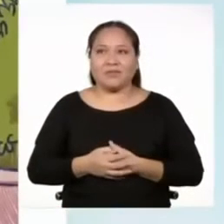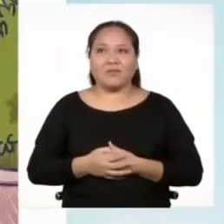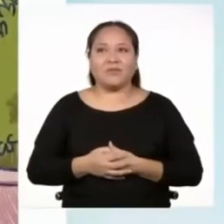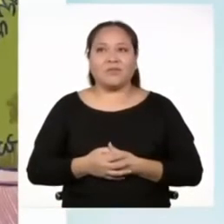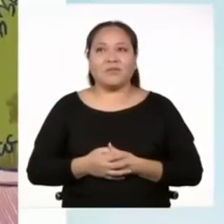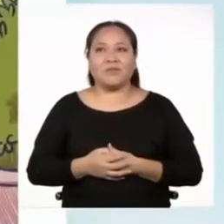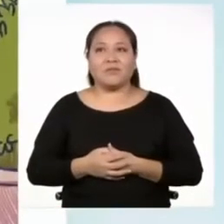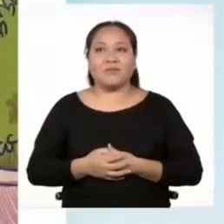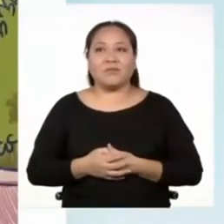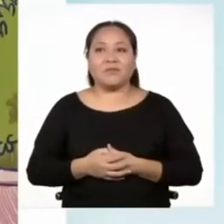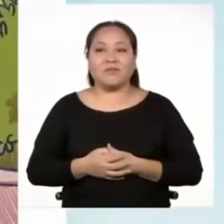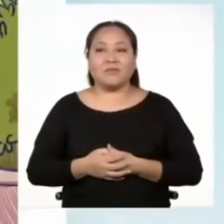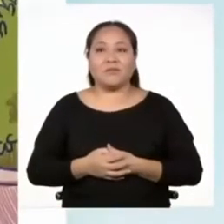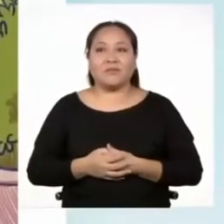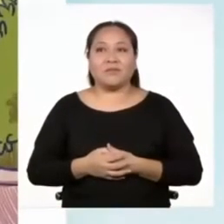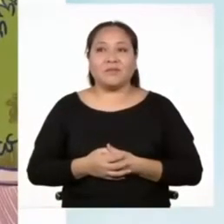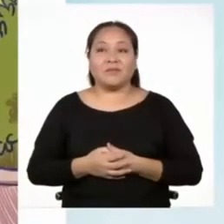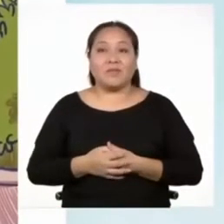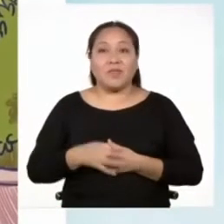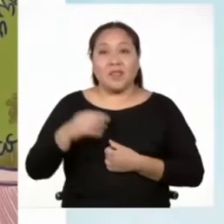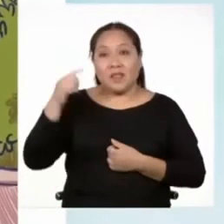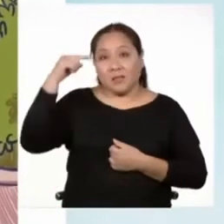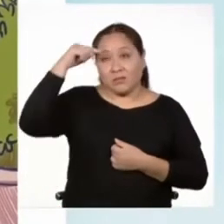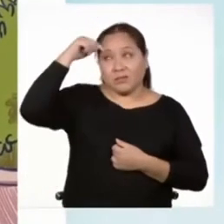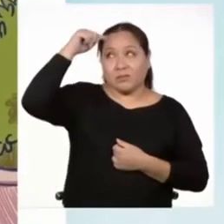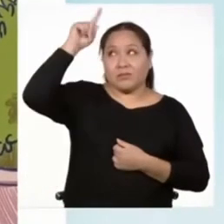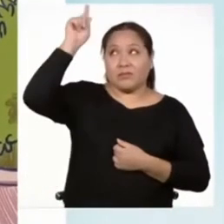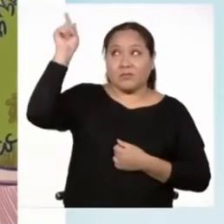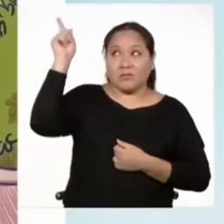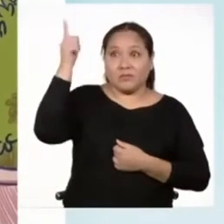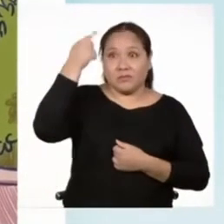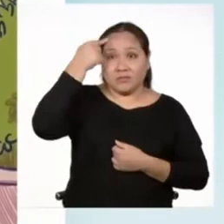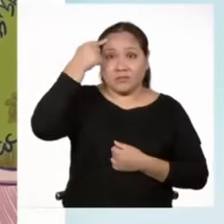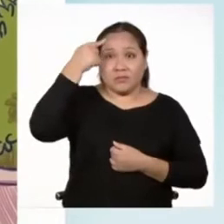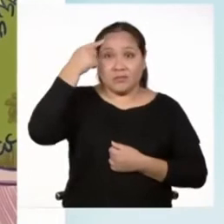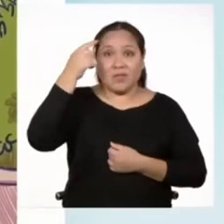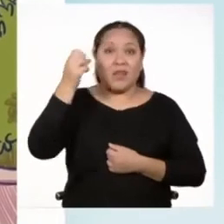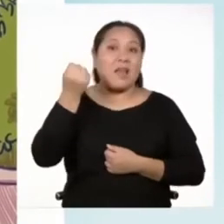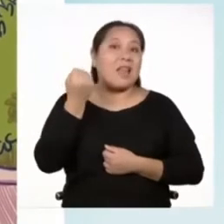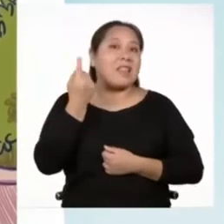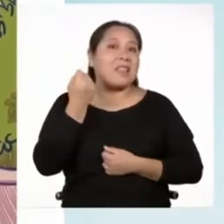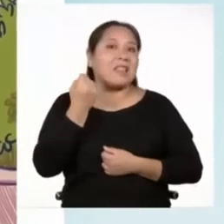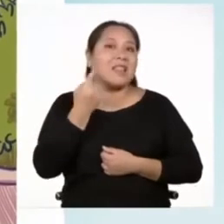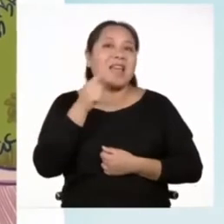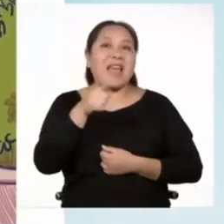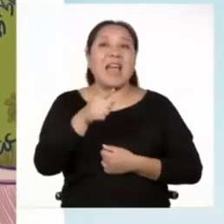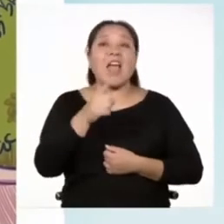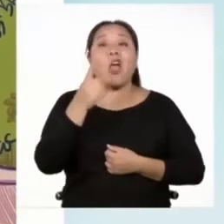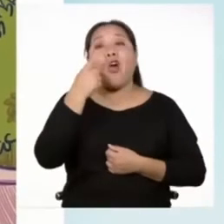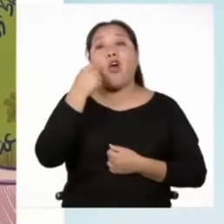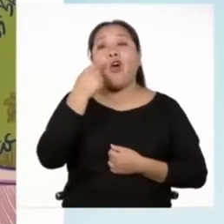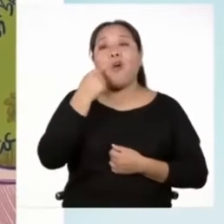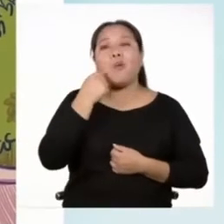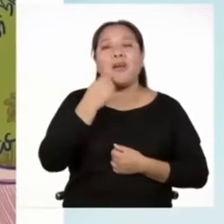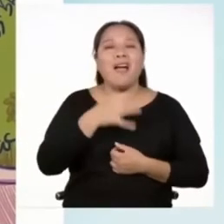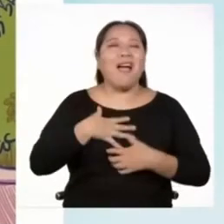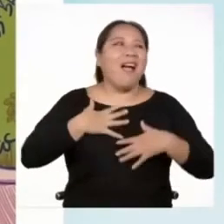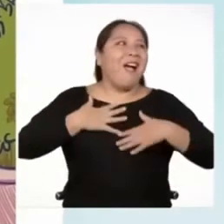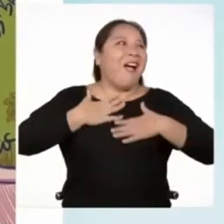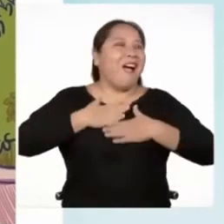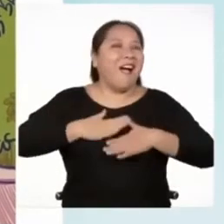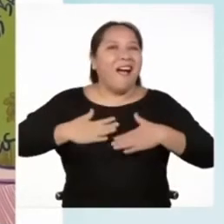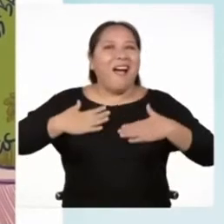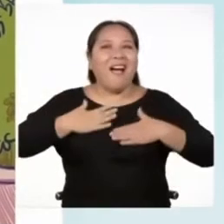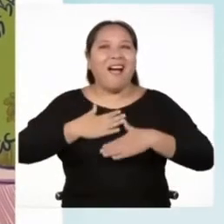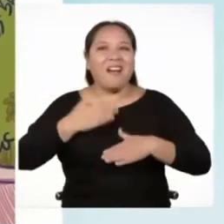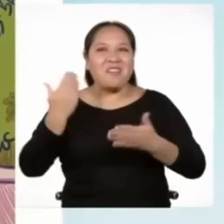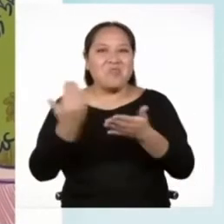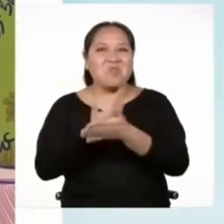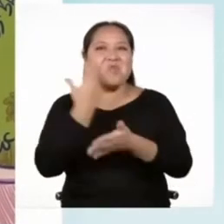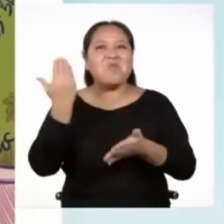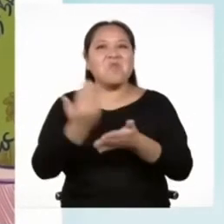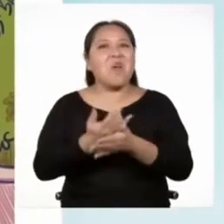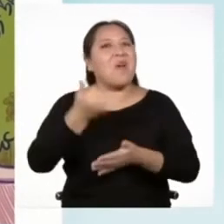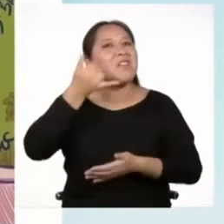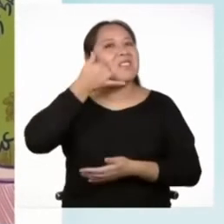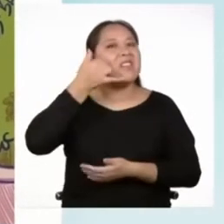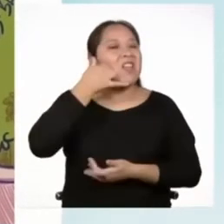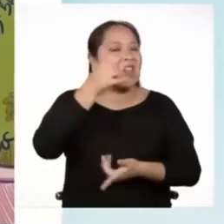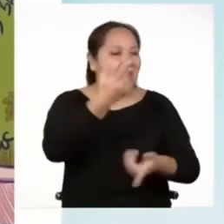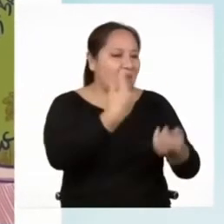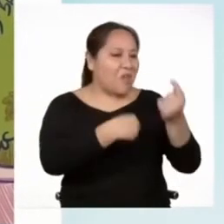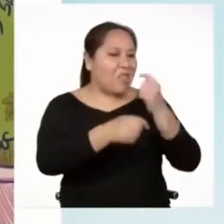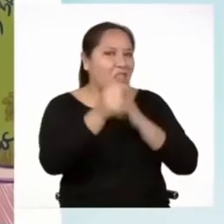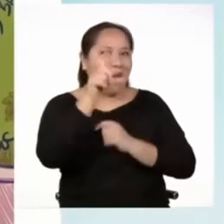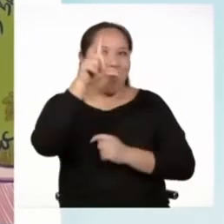A partir de los globos de texto, podemos entender que el joven se encuentra entusiasmado, pues tiene un celular nuevo que le vendieron